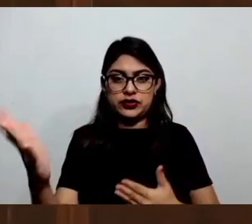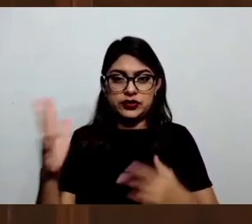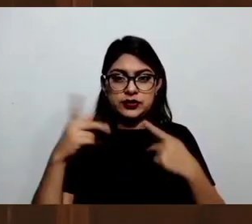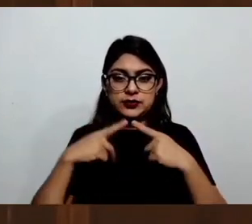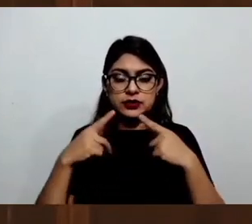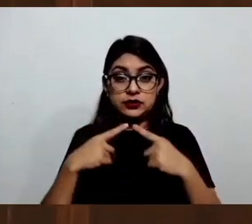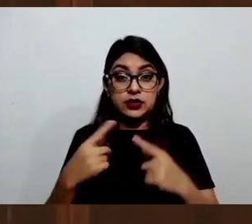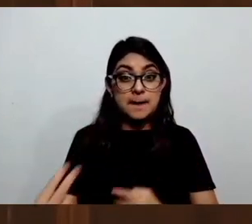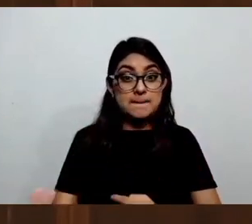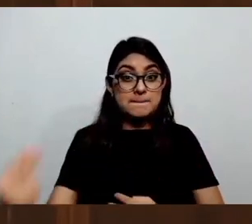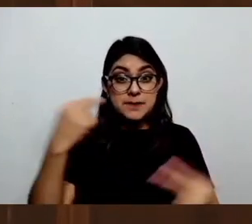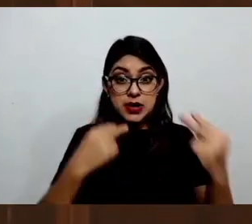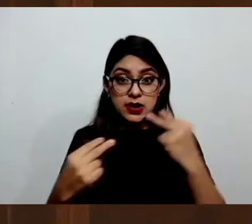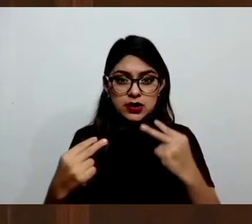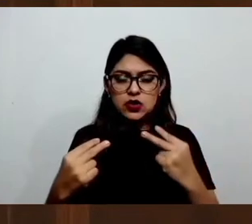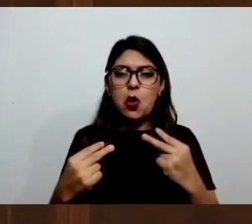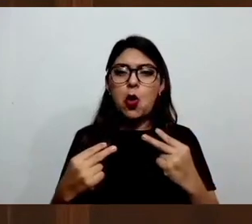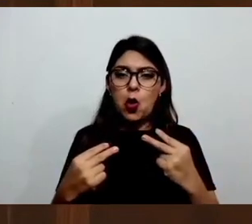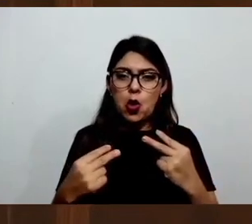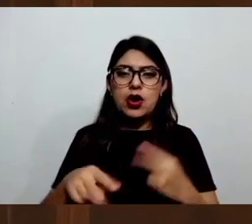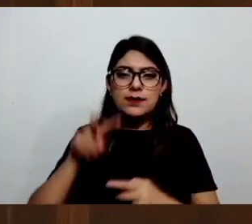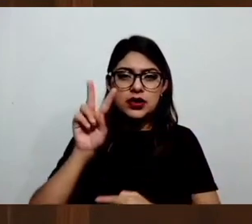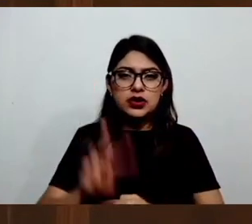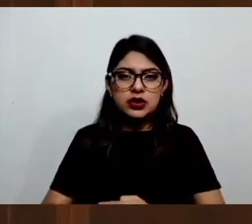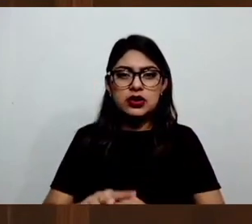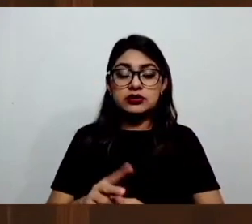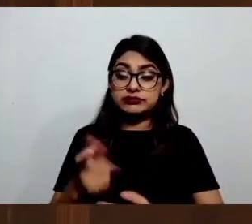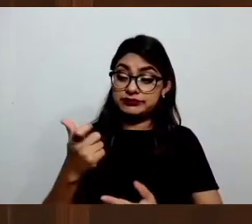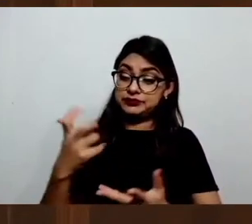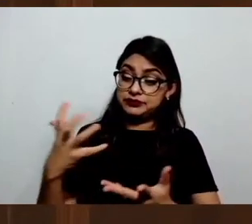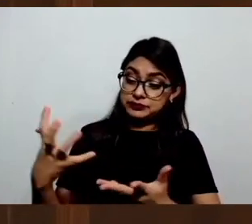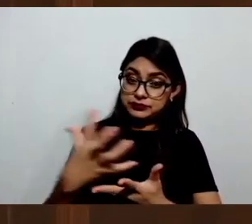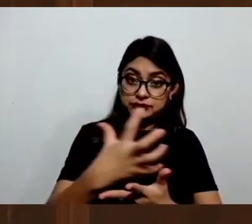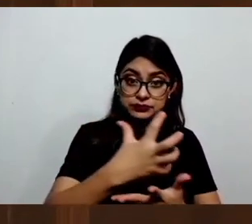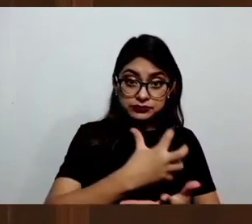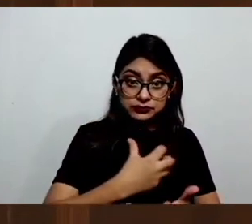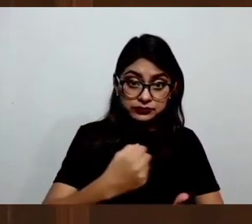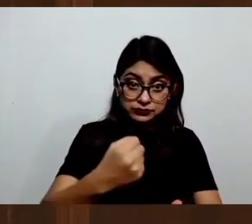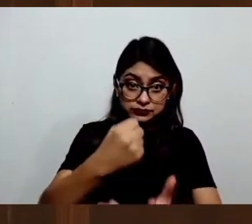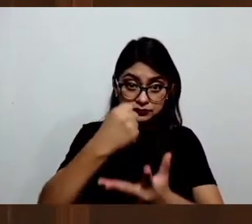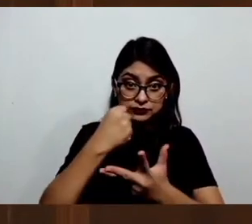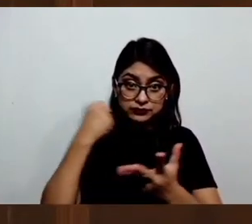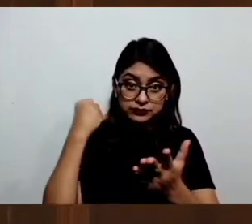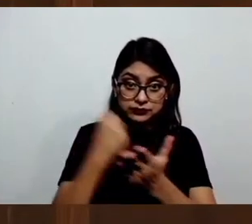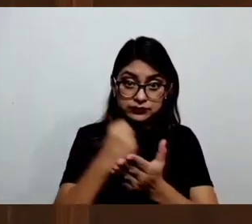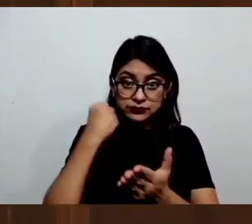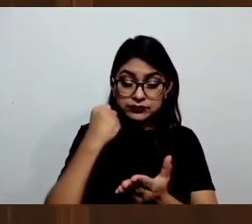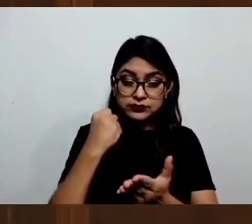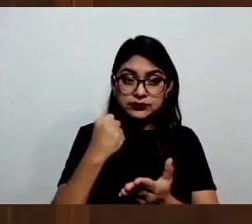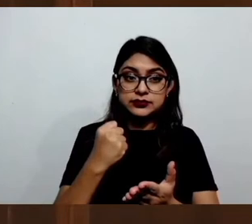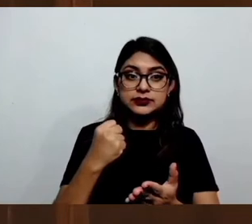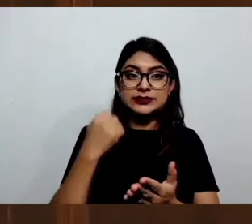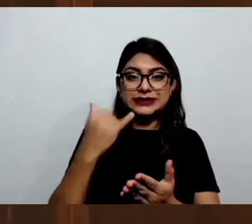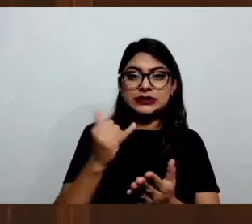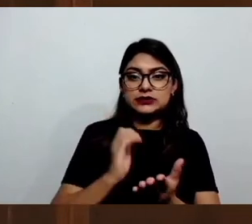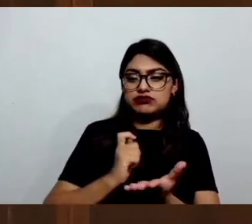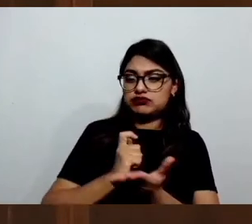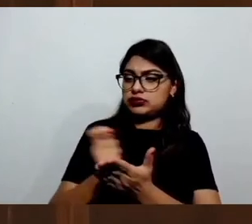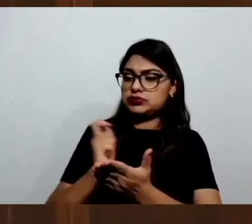lo que ingresa, lo que se apruebe y lo que se apruebe para su aplicación